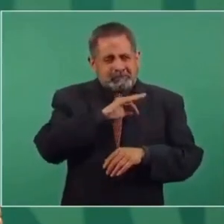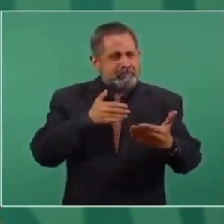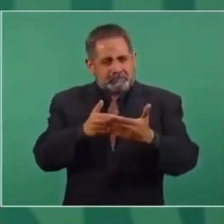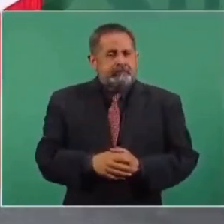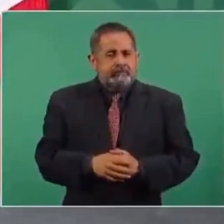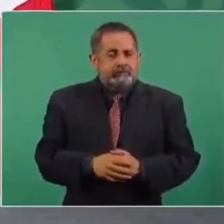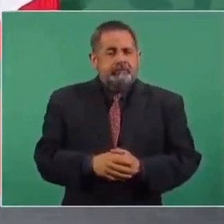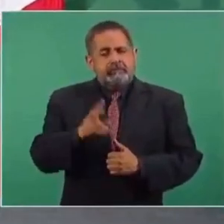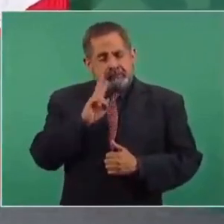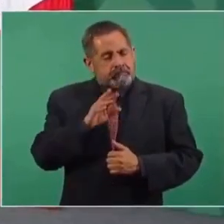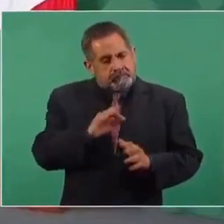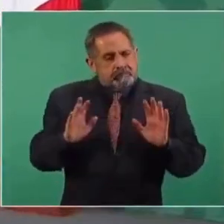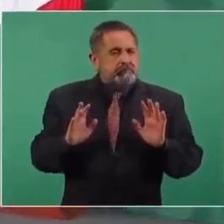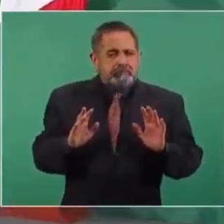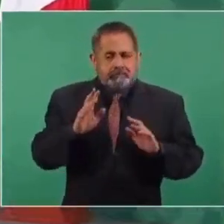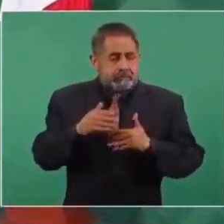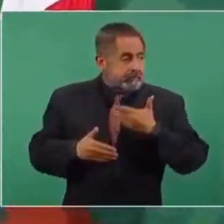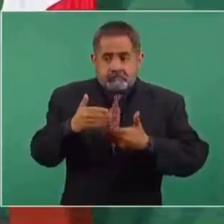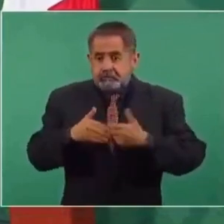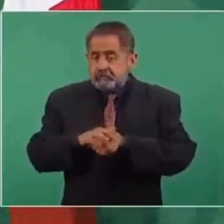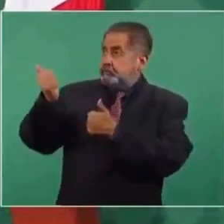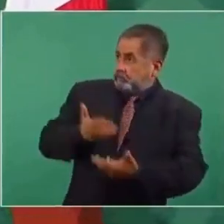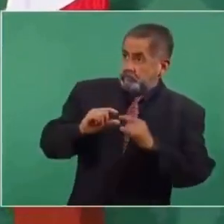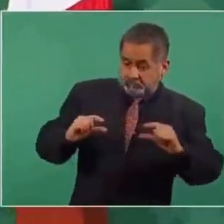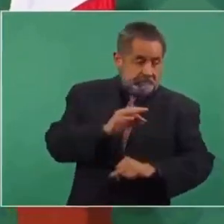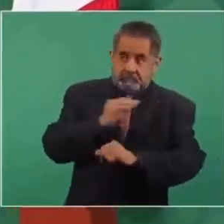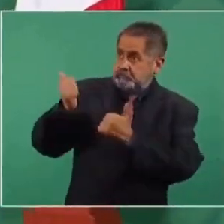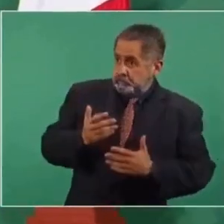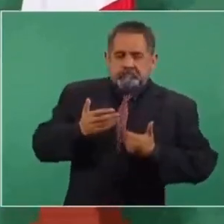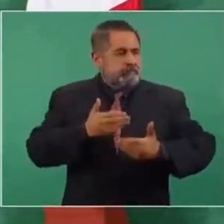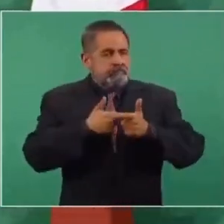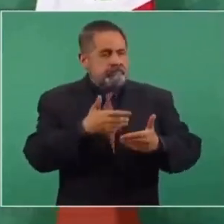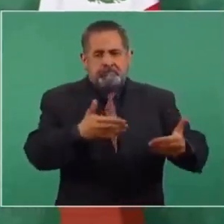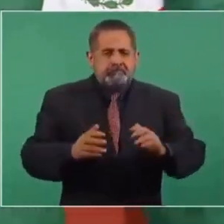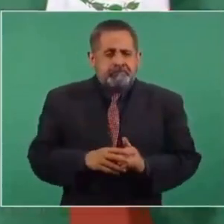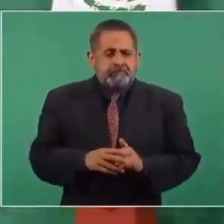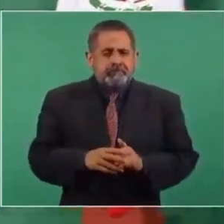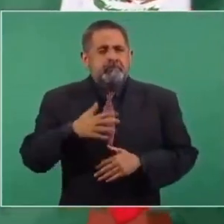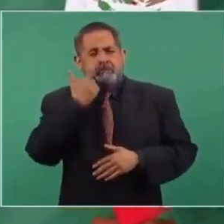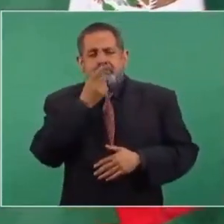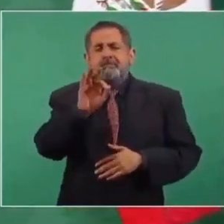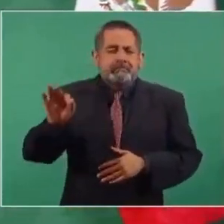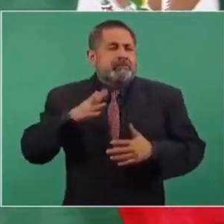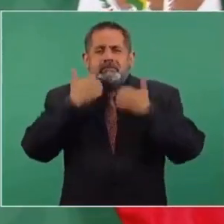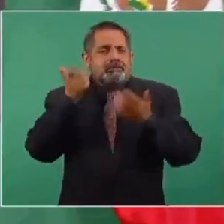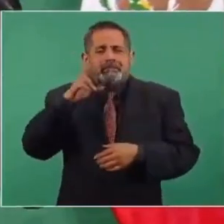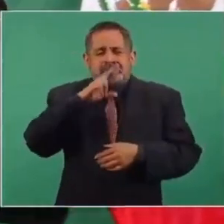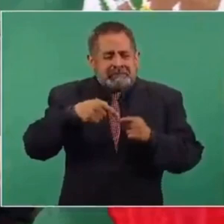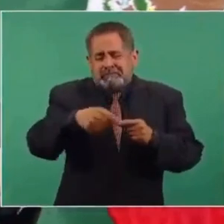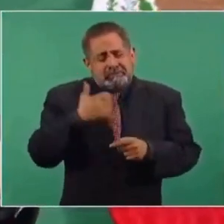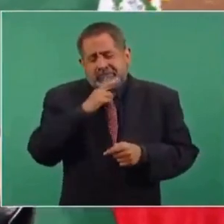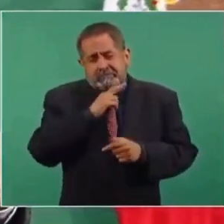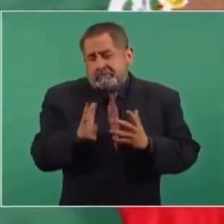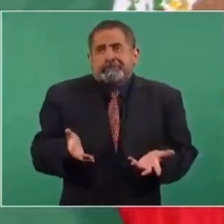vacunar a todos. En la medida de que se siga teniendo disponibilidad de vacunas, vamos a continuar. No me gustaría dar una fecha, pero yo quisiera lo más pronto posible